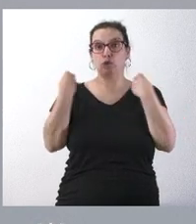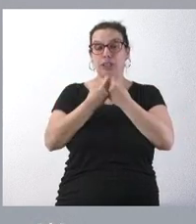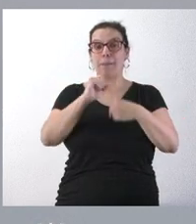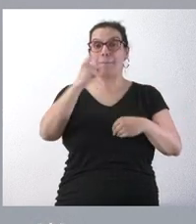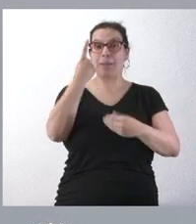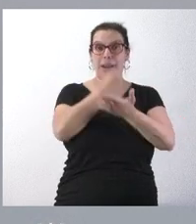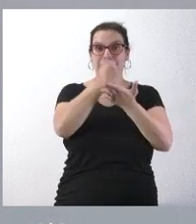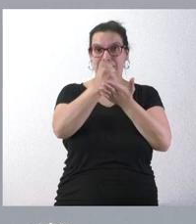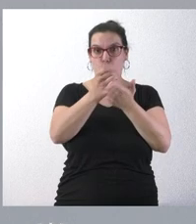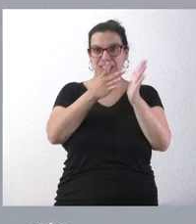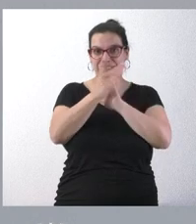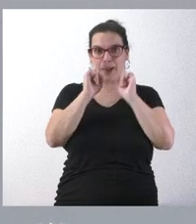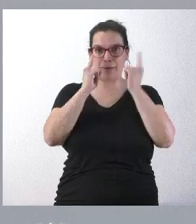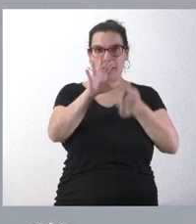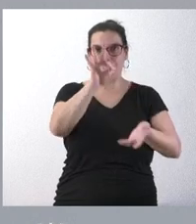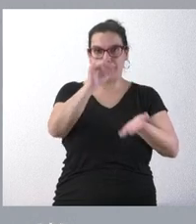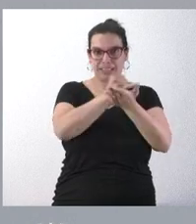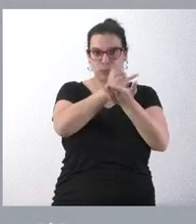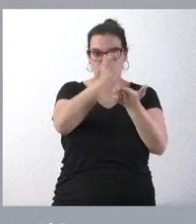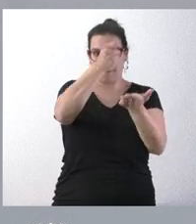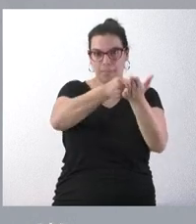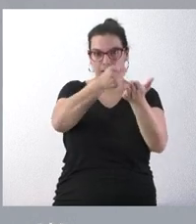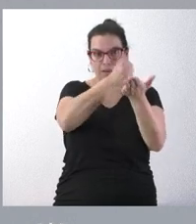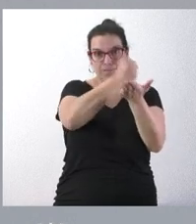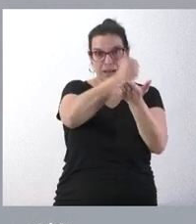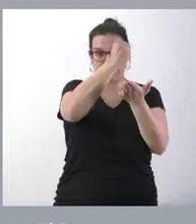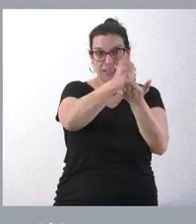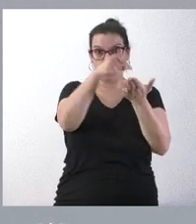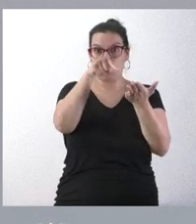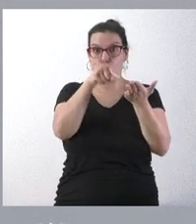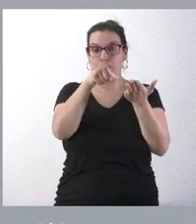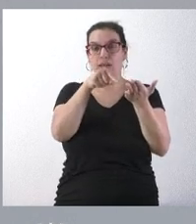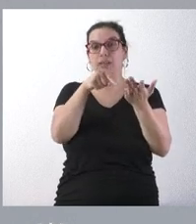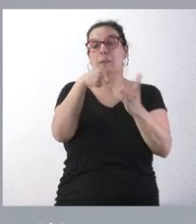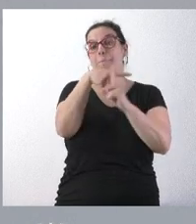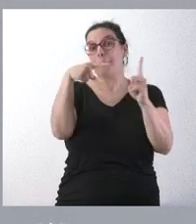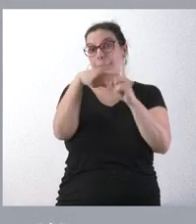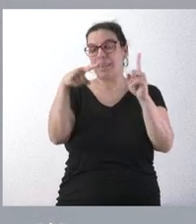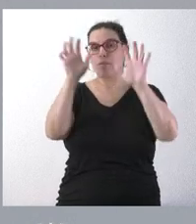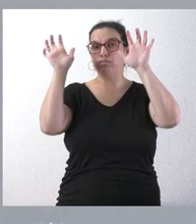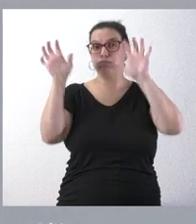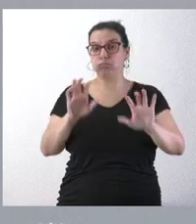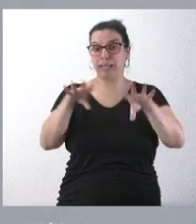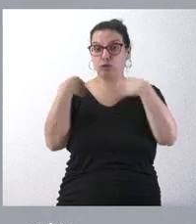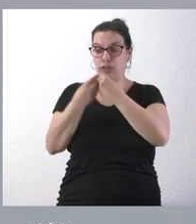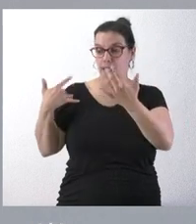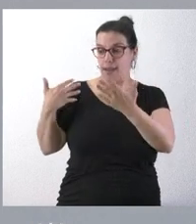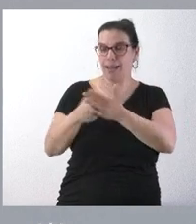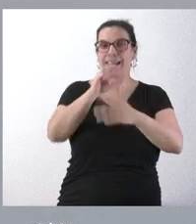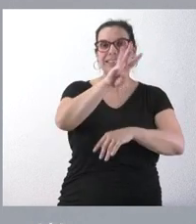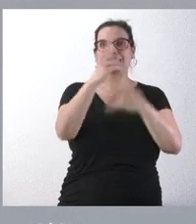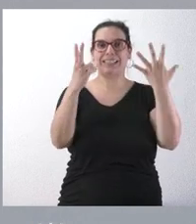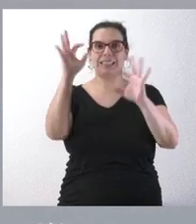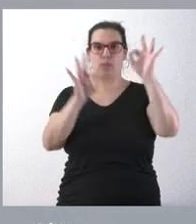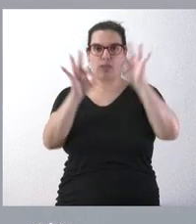matrícula en un curso de grado en Castilla y León de media se ha reducido un 37%.